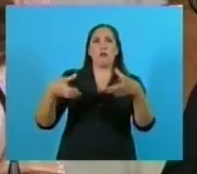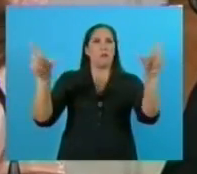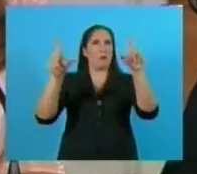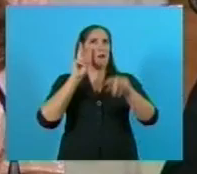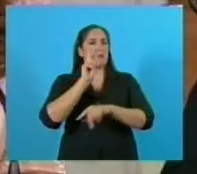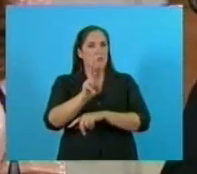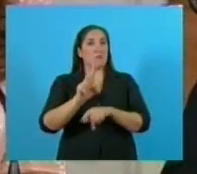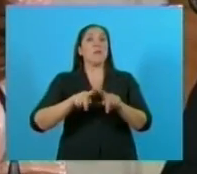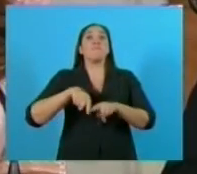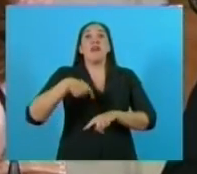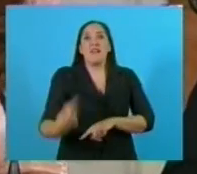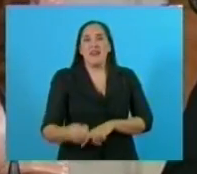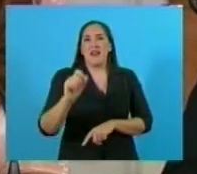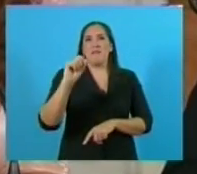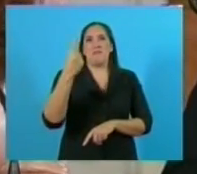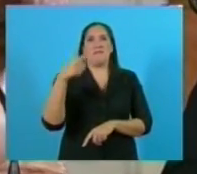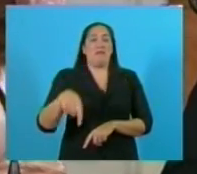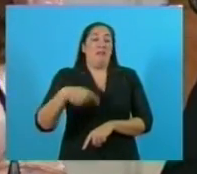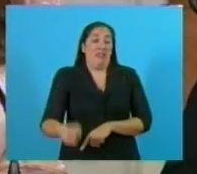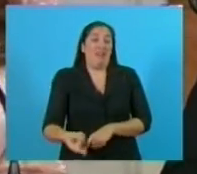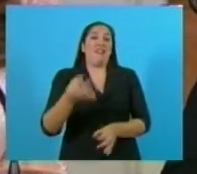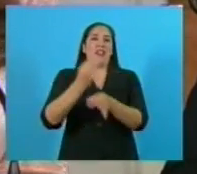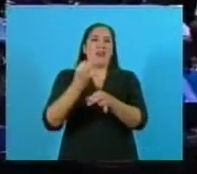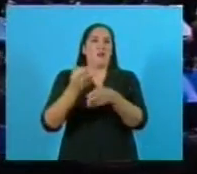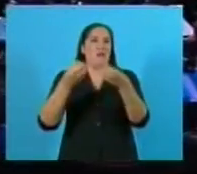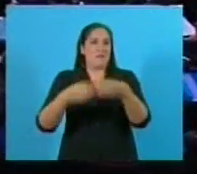empiezan las clases para todos los argentinos.